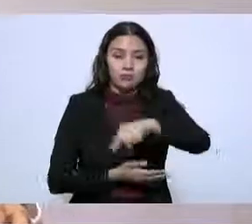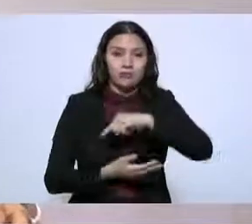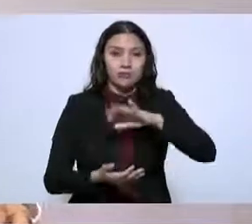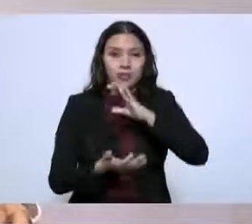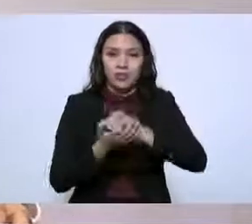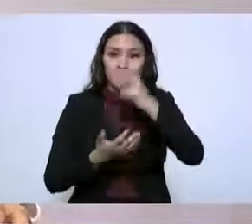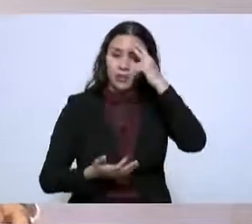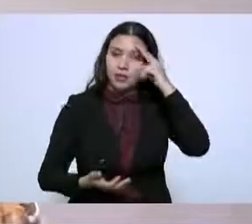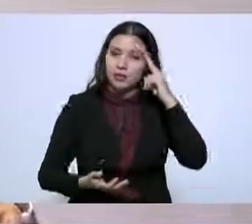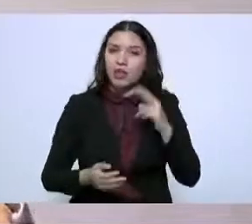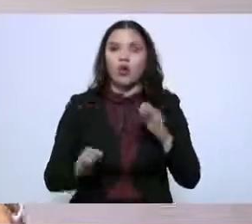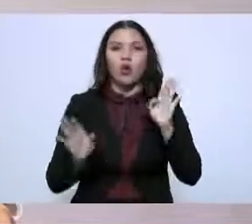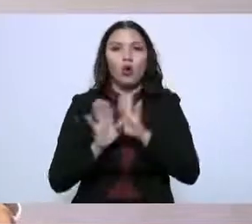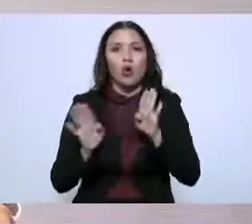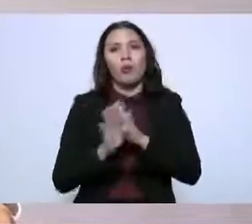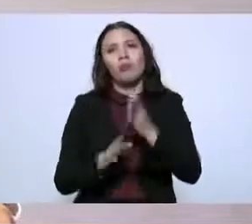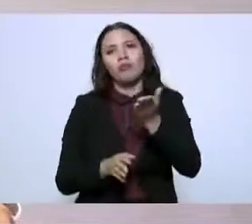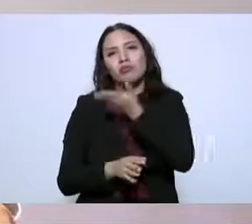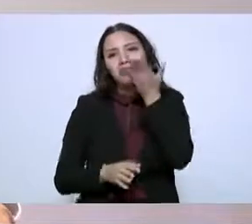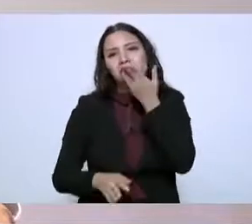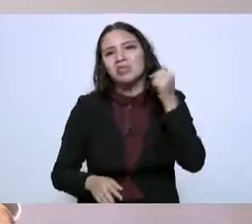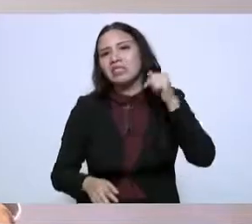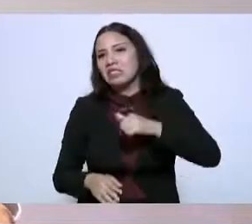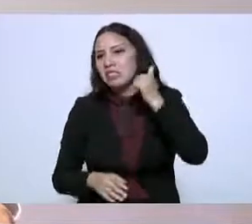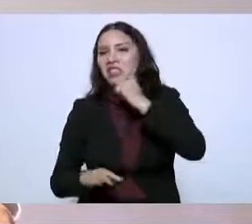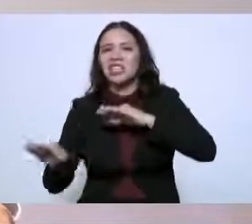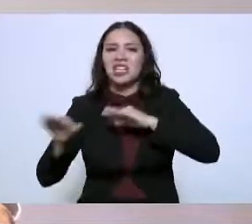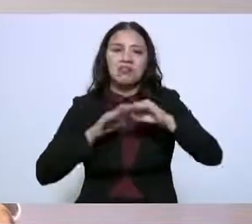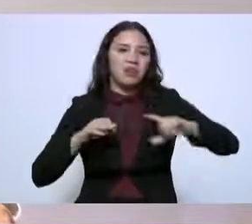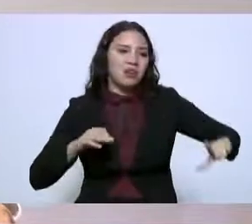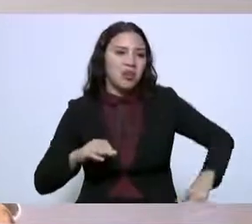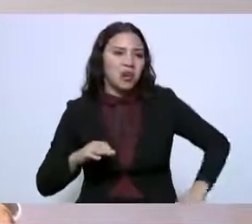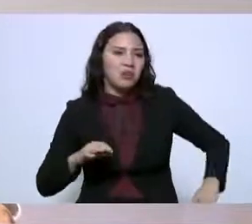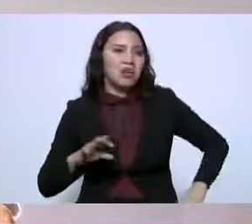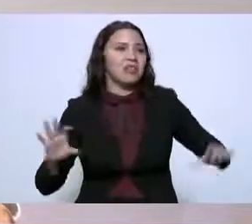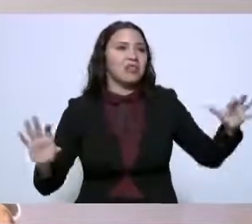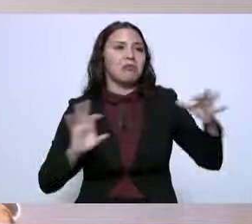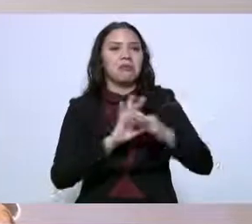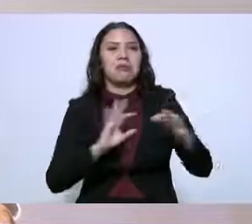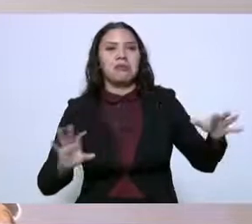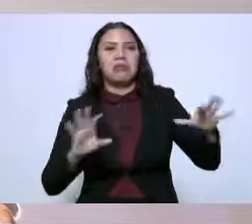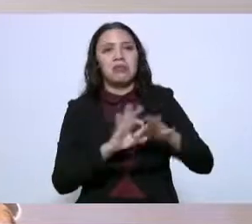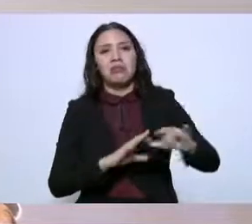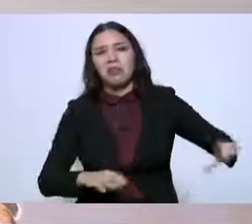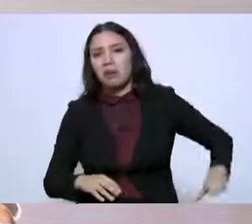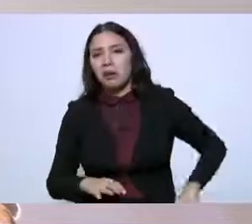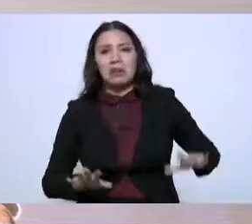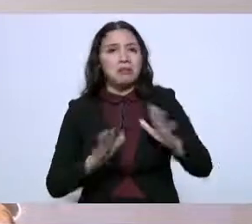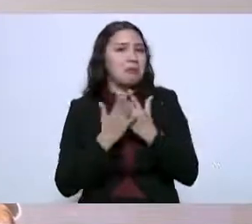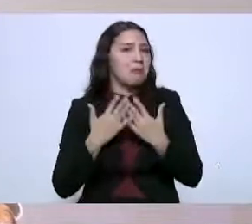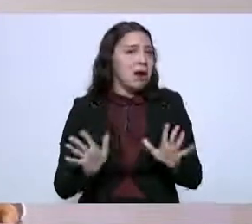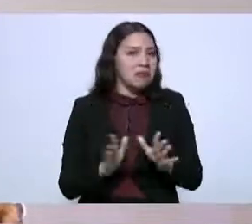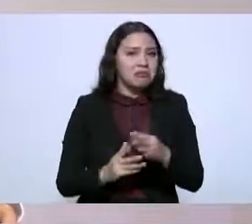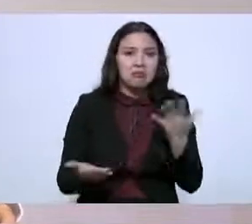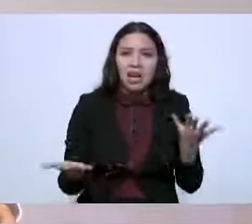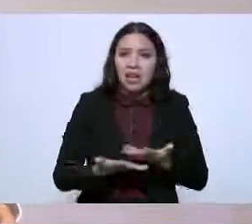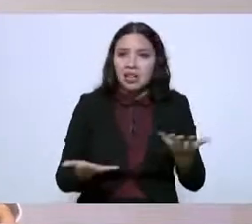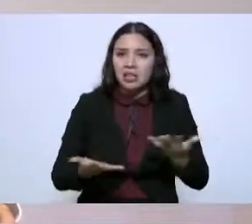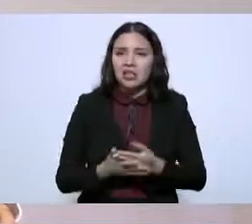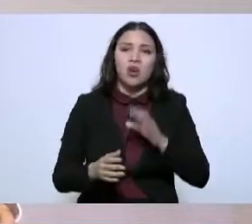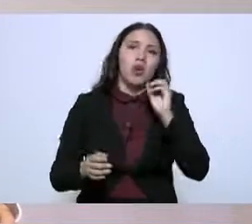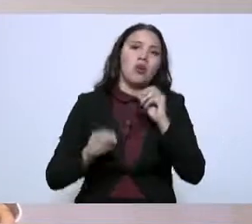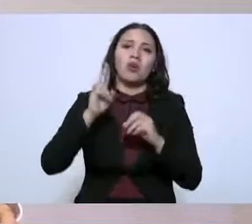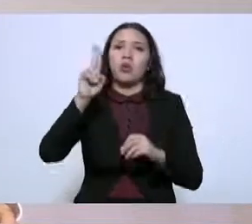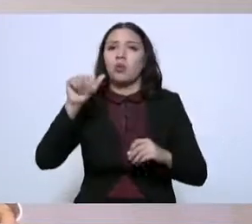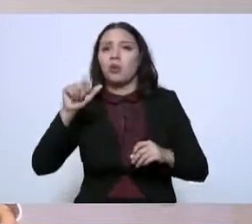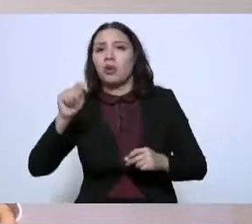ha sido todo el tiempo burócrata y académica. Nada más vive del gobierno y vive de la actividad de la Universidad Autónoma